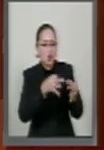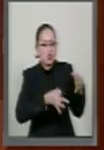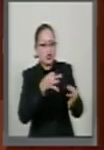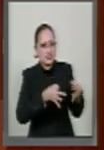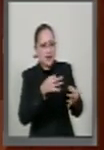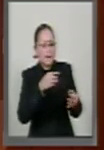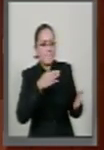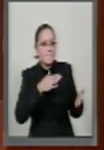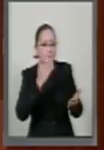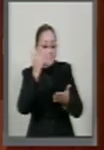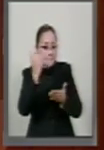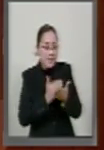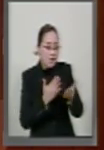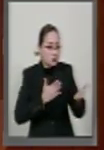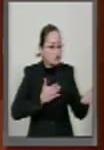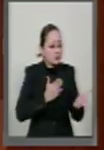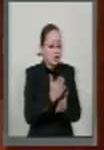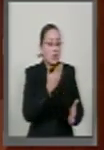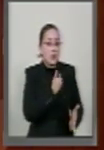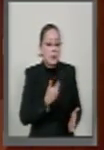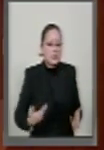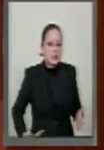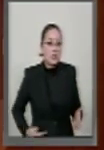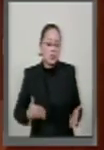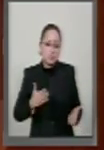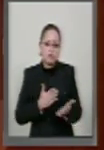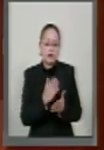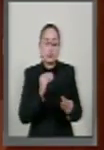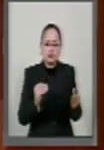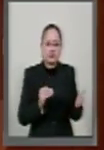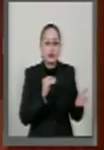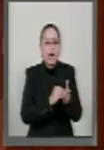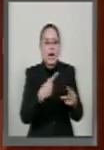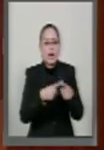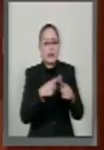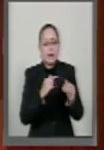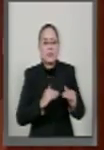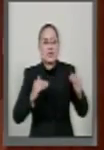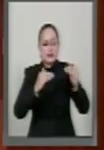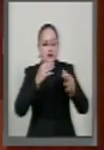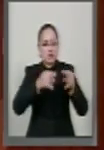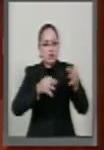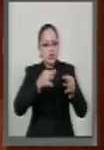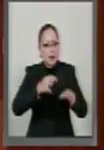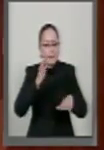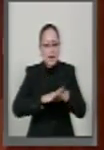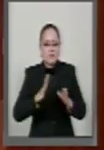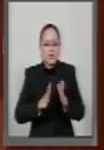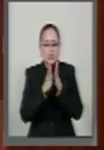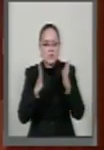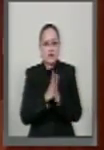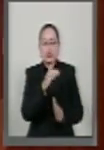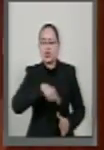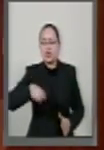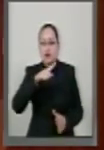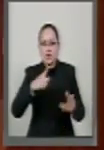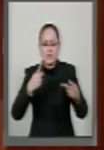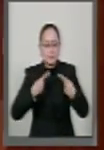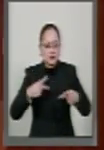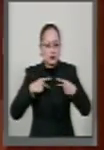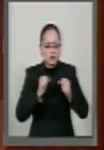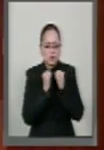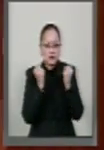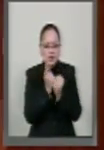intromisión del Ejecutivo en la integración de la Corte y así como una mayor participación de la sociedad y de los